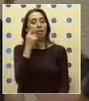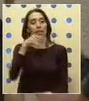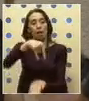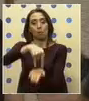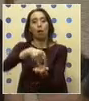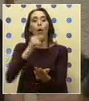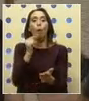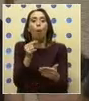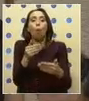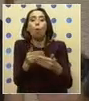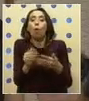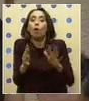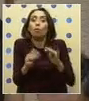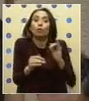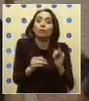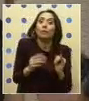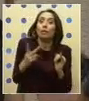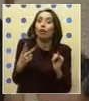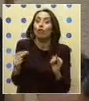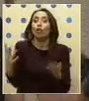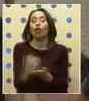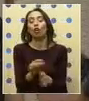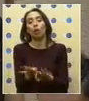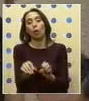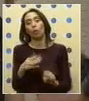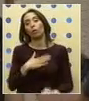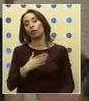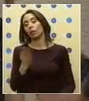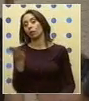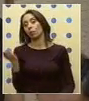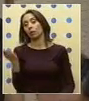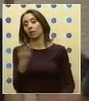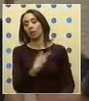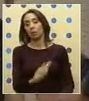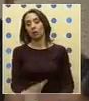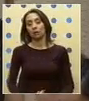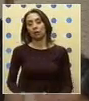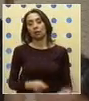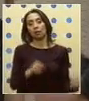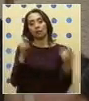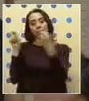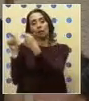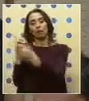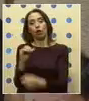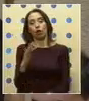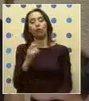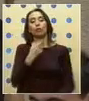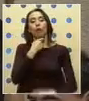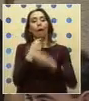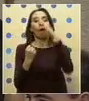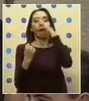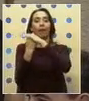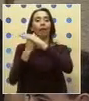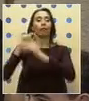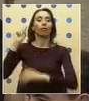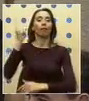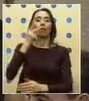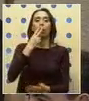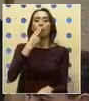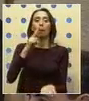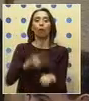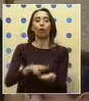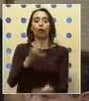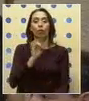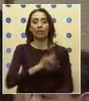víspera de que se llegue a un virtual acuerdo, quiero pedir Presidente que se oficie al Gerente General de Correos de